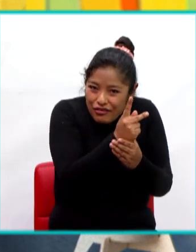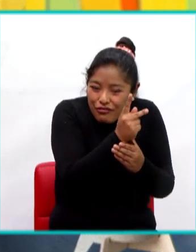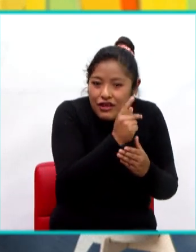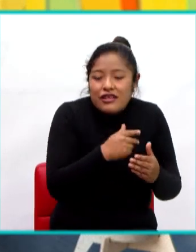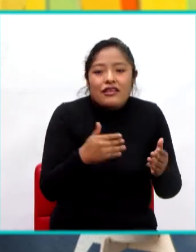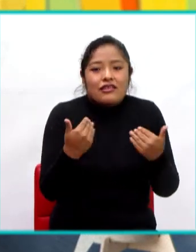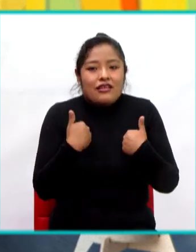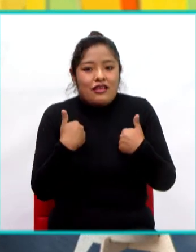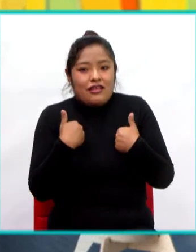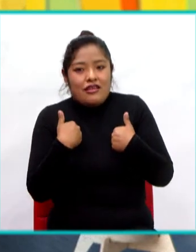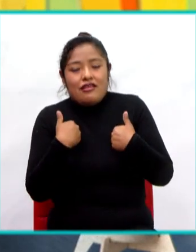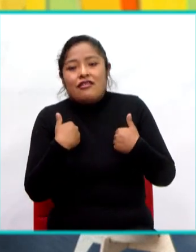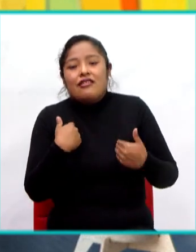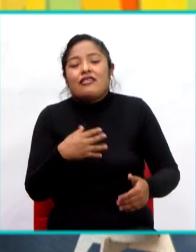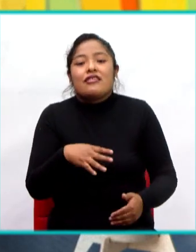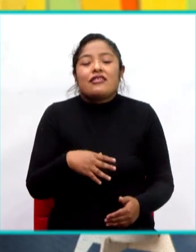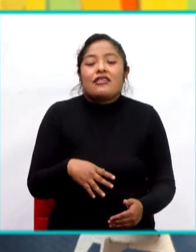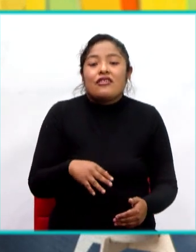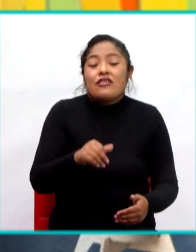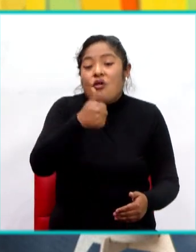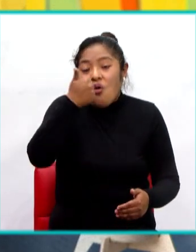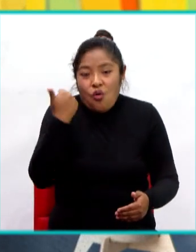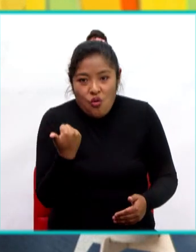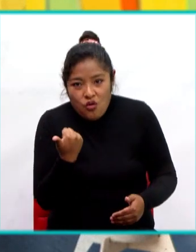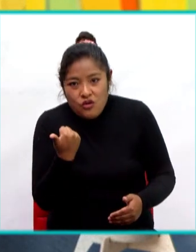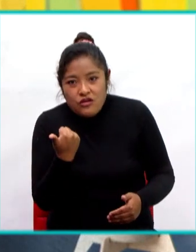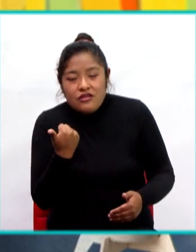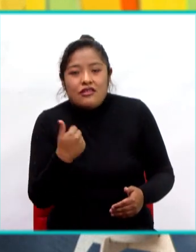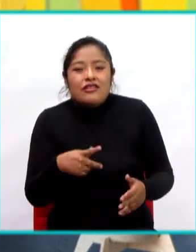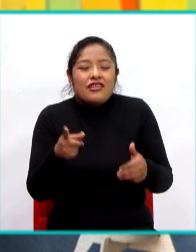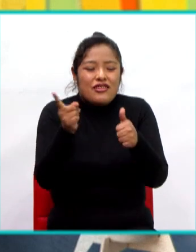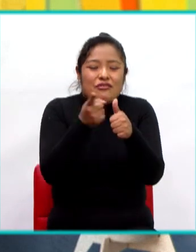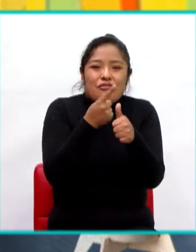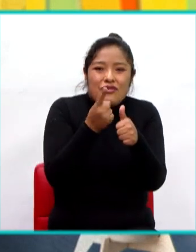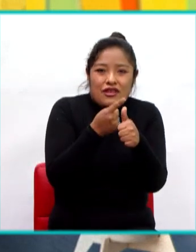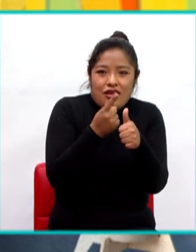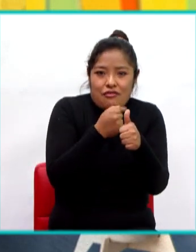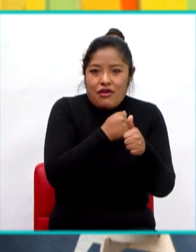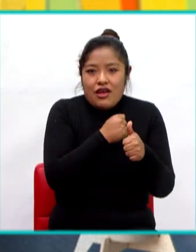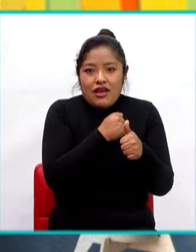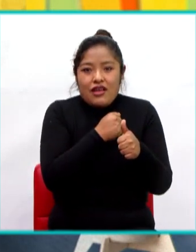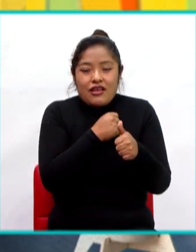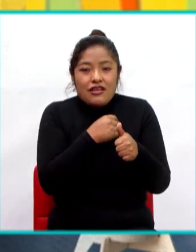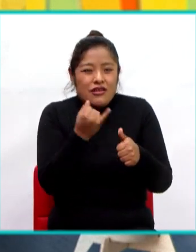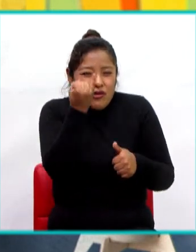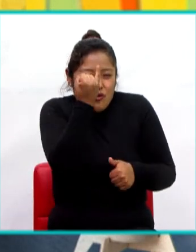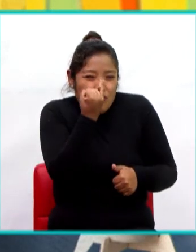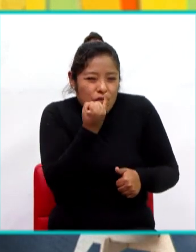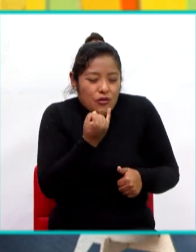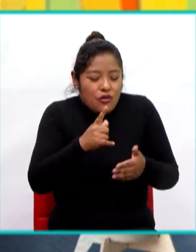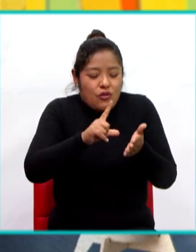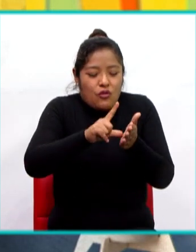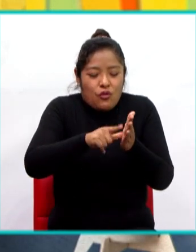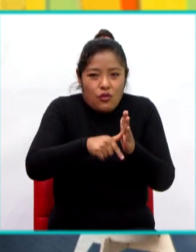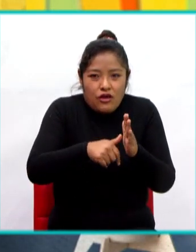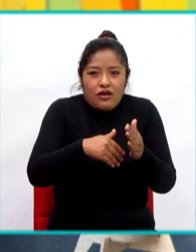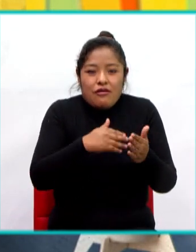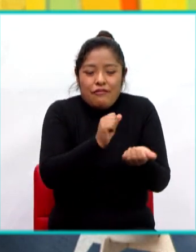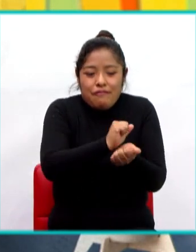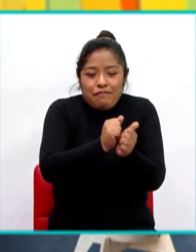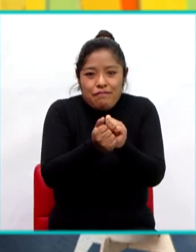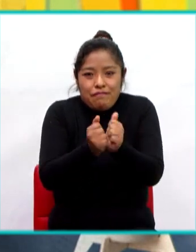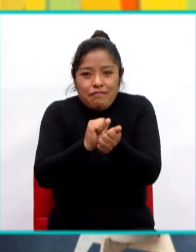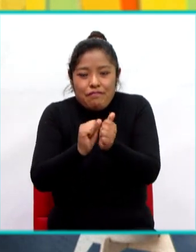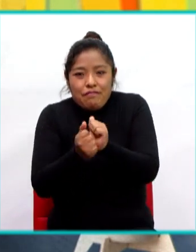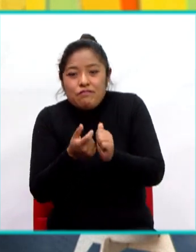estructuras, son células con paredes celulares primarias. En un principio son delgadas, en una segunda etapa son gruesas.